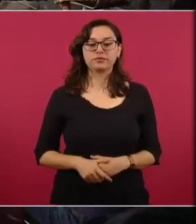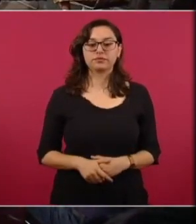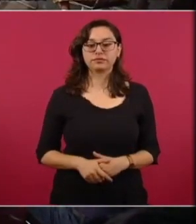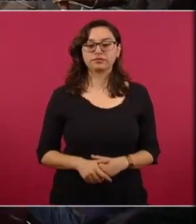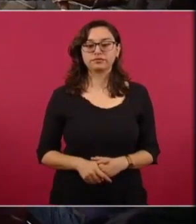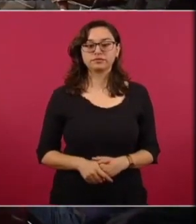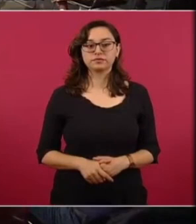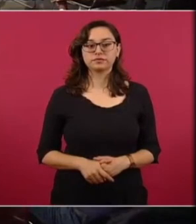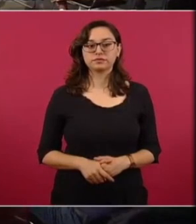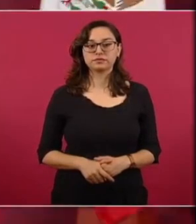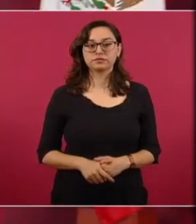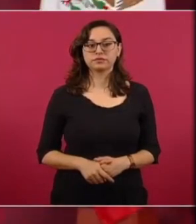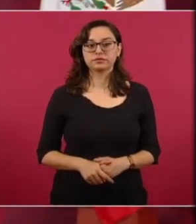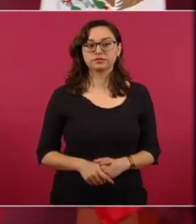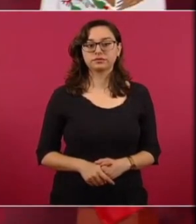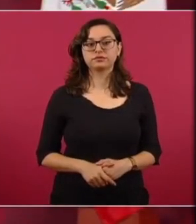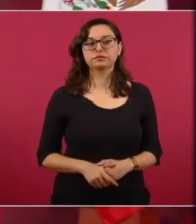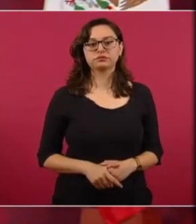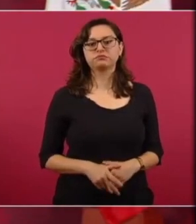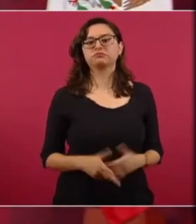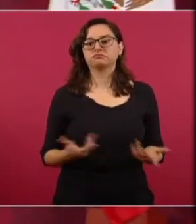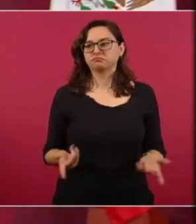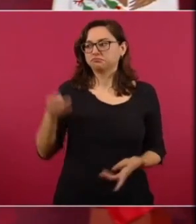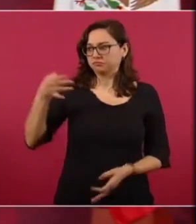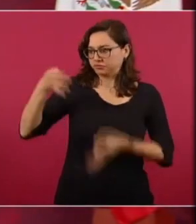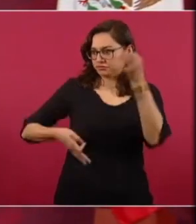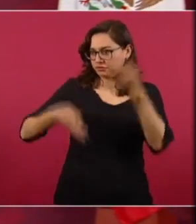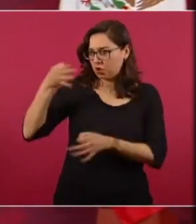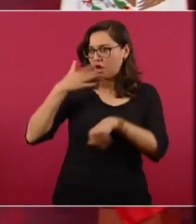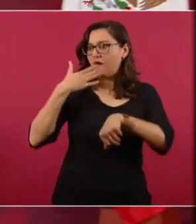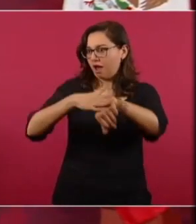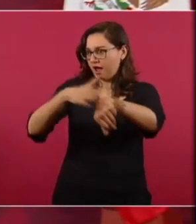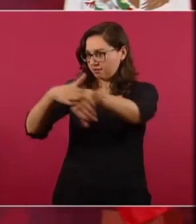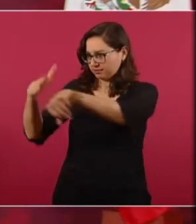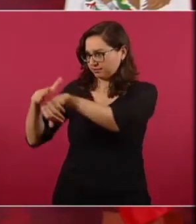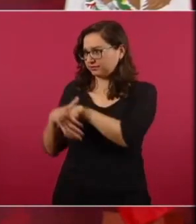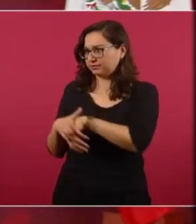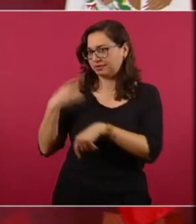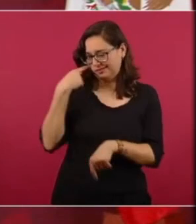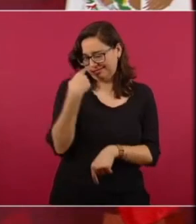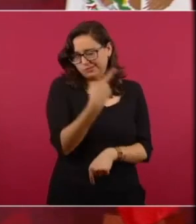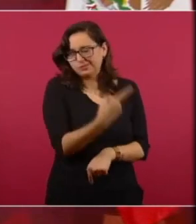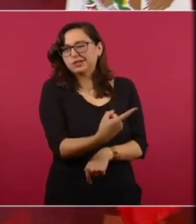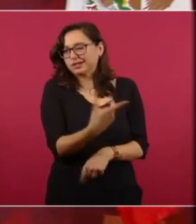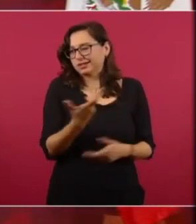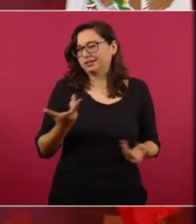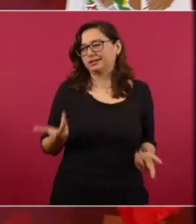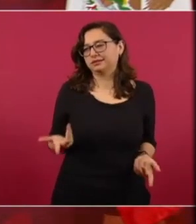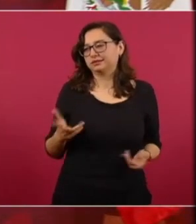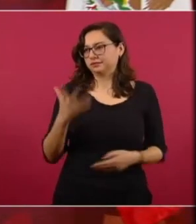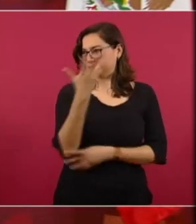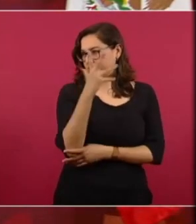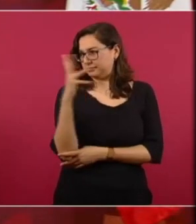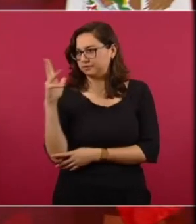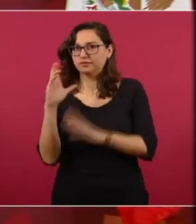todo esto por información también para el juez y para los ambientalistas auténticos